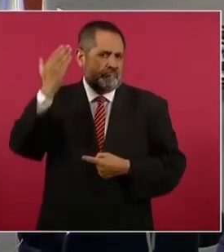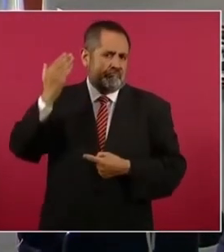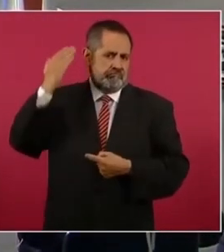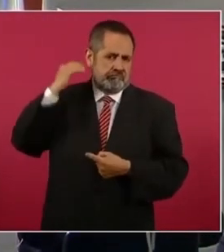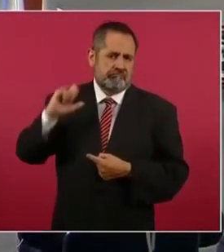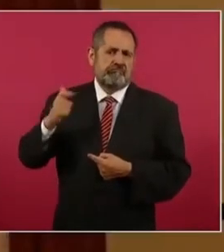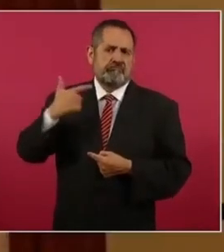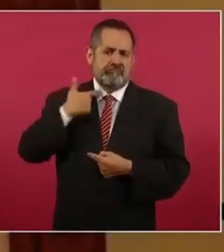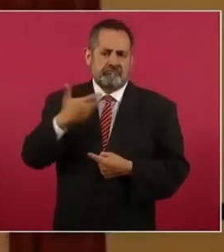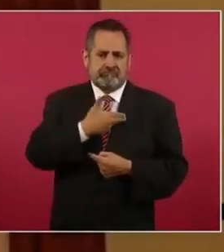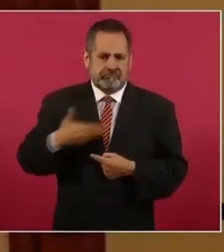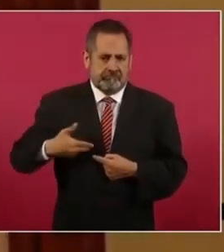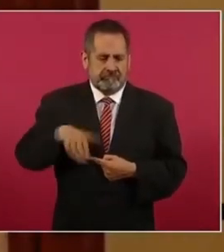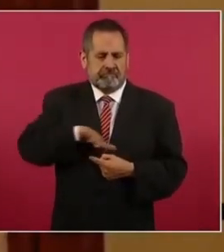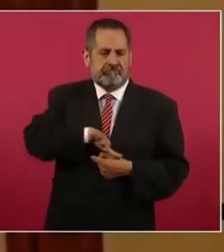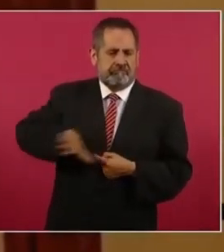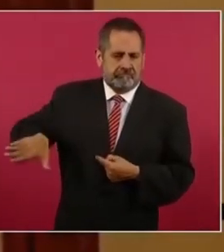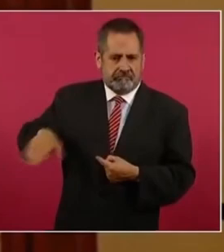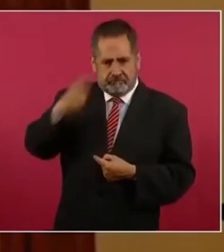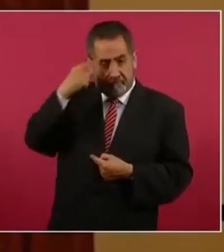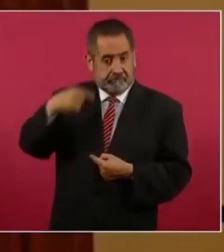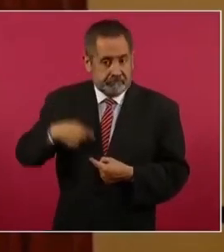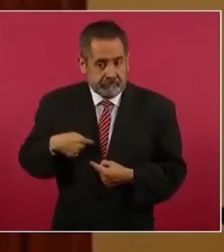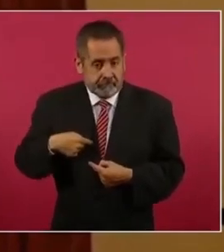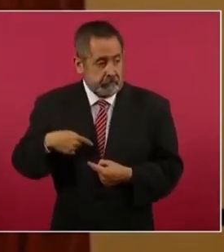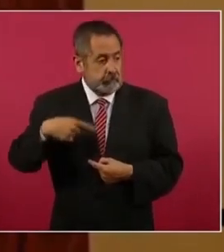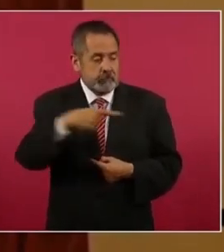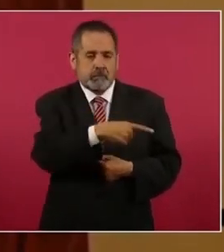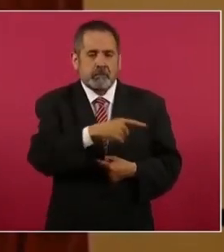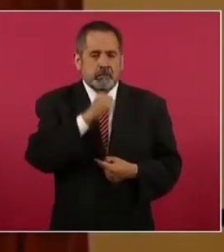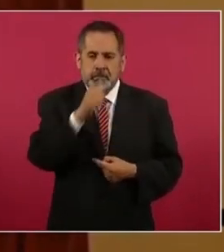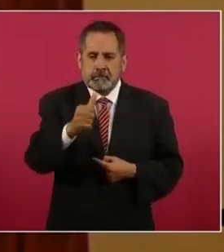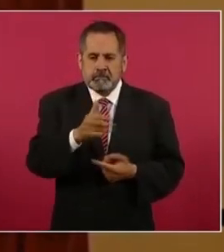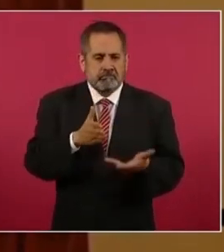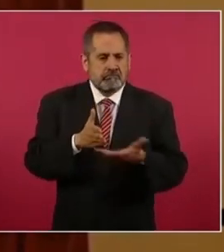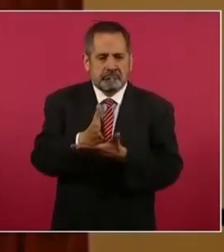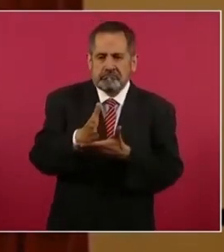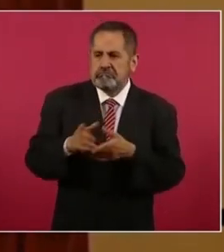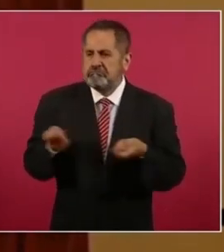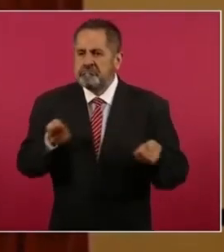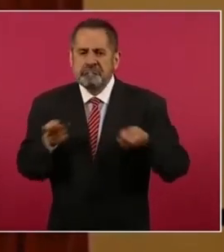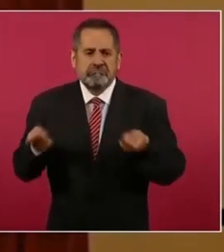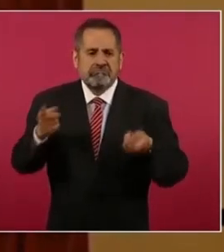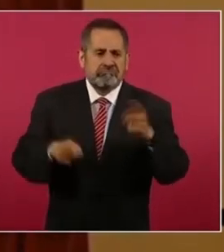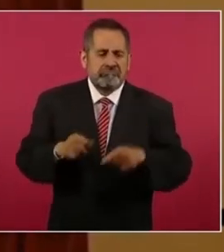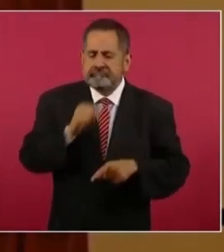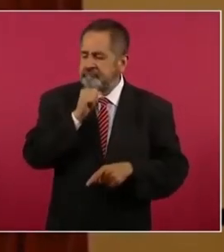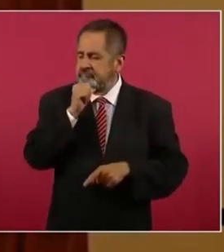presidentes en las pasadas elecciones presidenciales